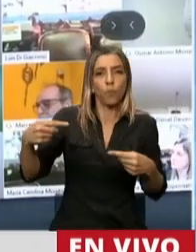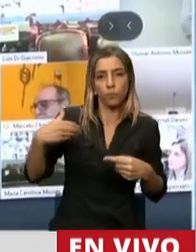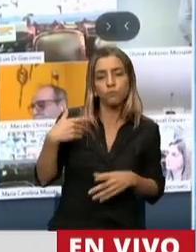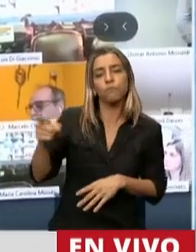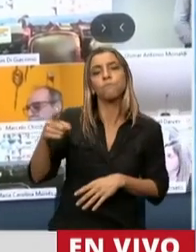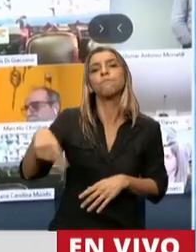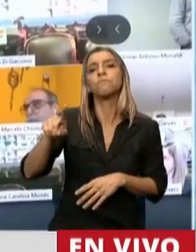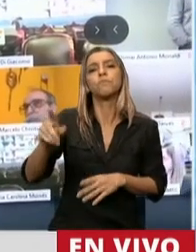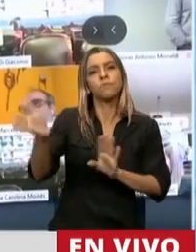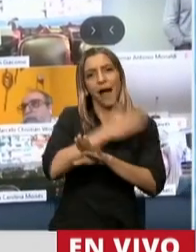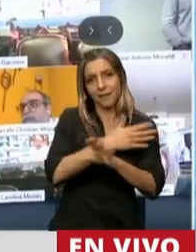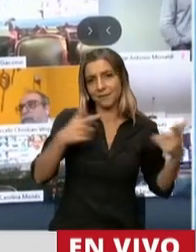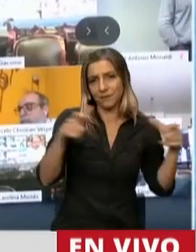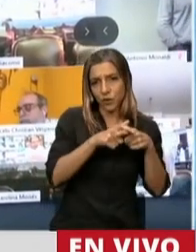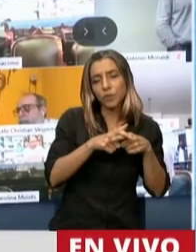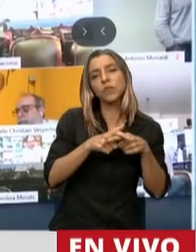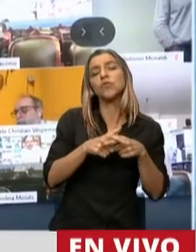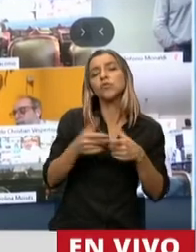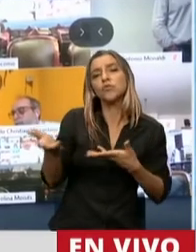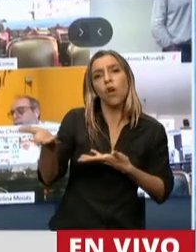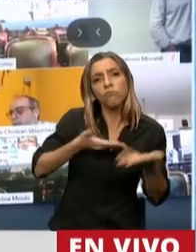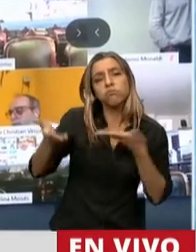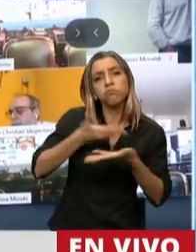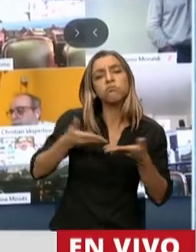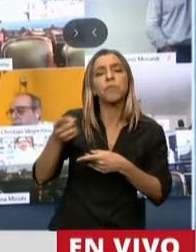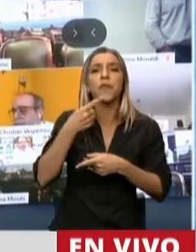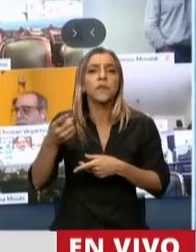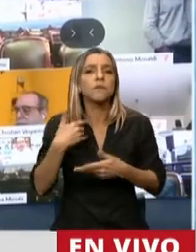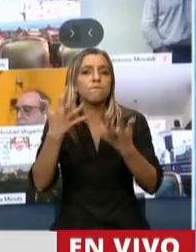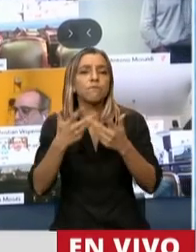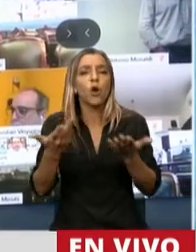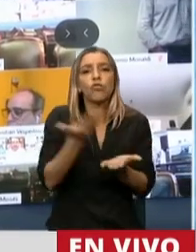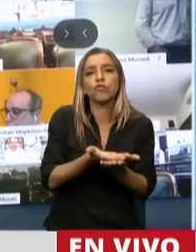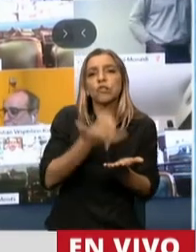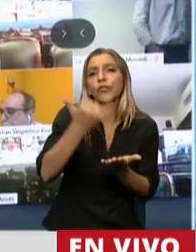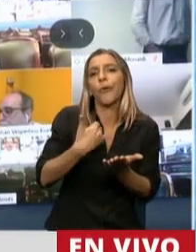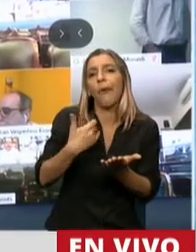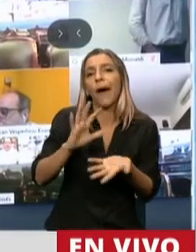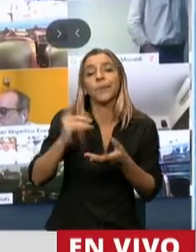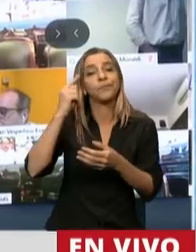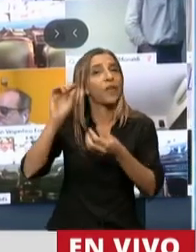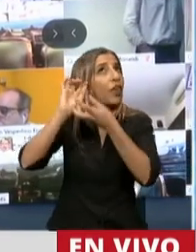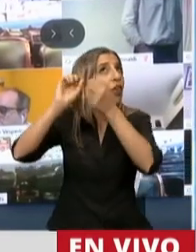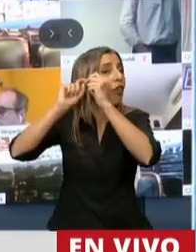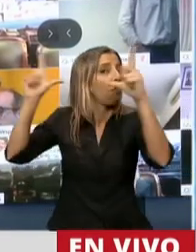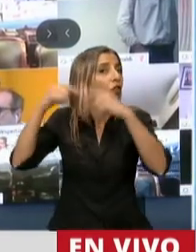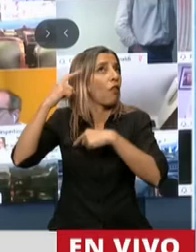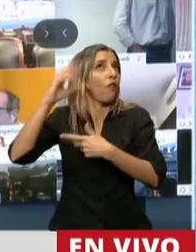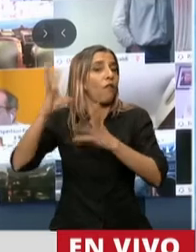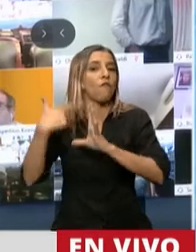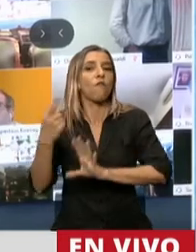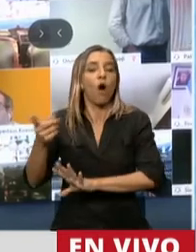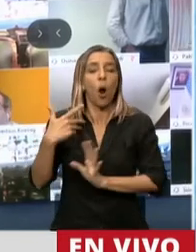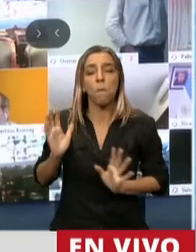la discusión que tuvimos en comisión, que el proyecto venía con un sesgo ideológico del Senado. A mí me parece que es